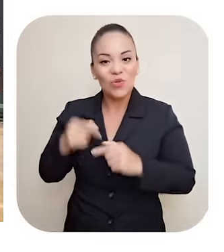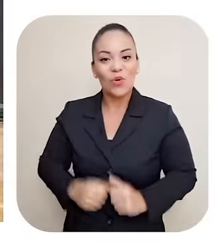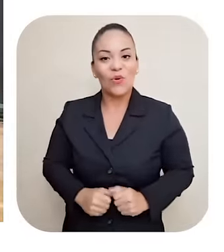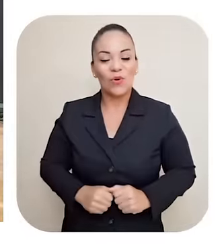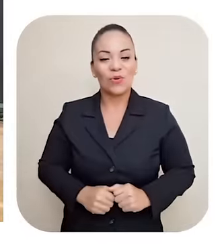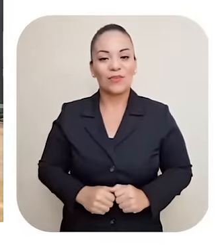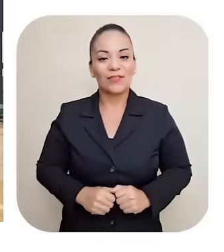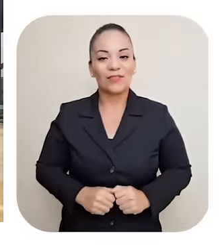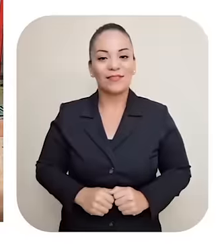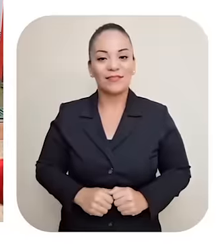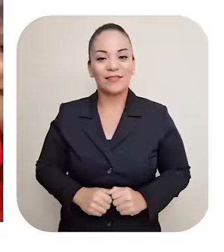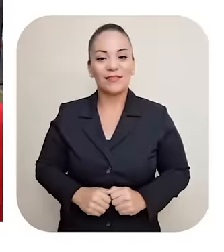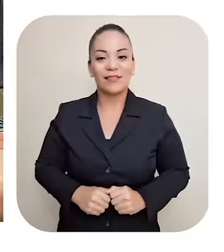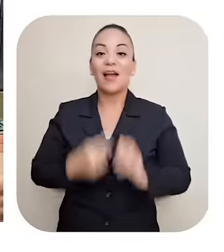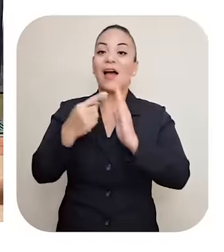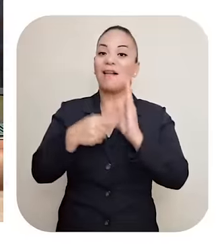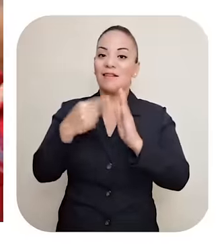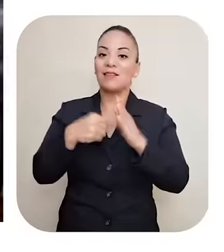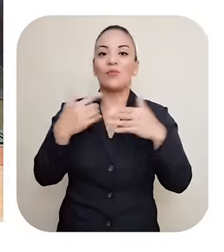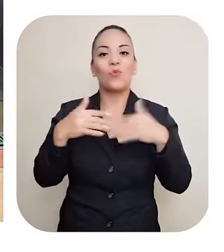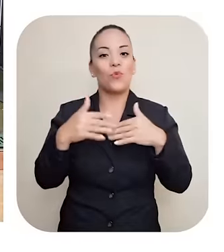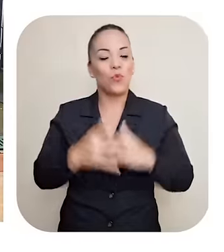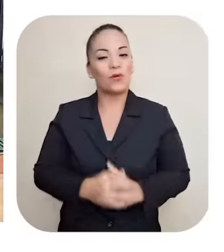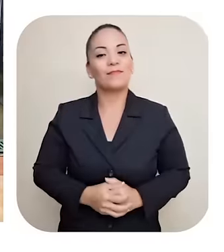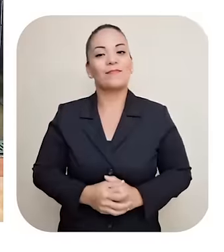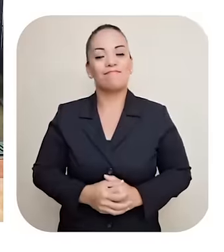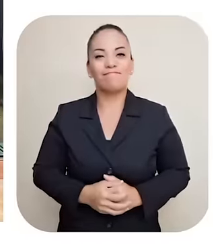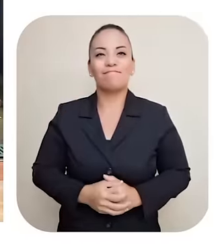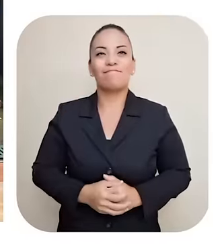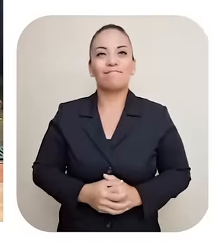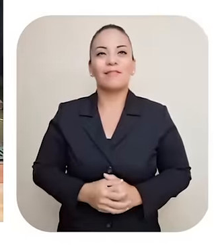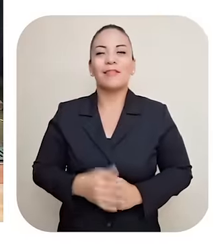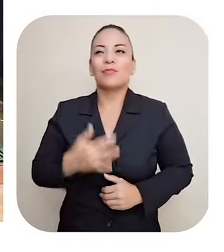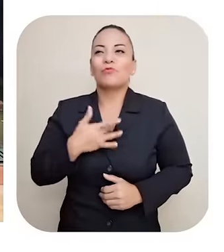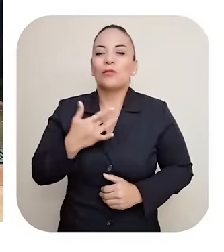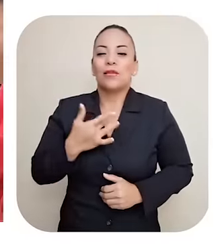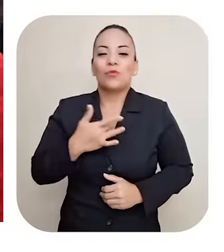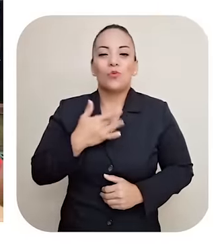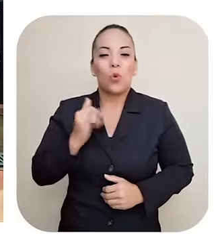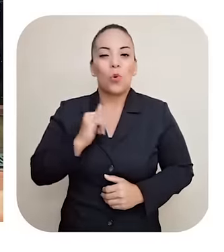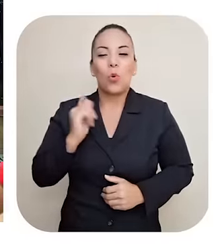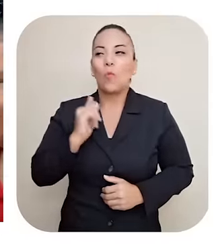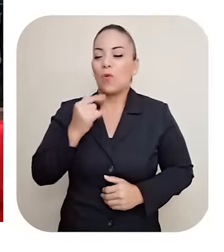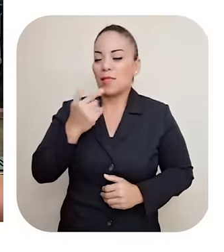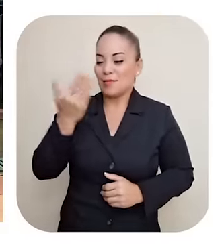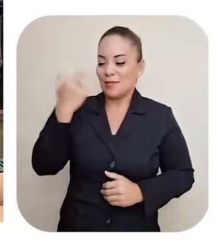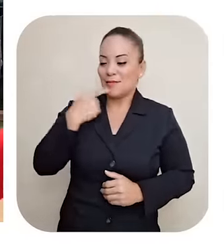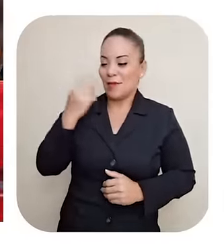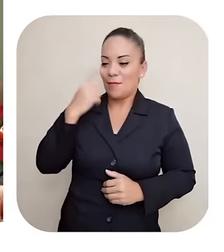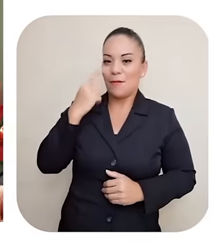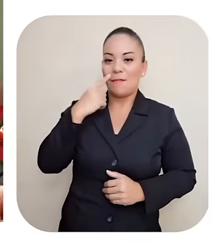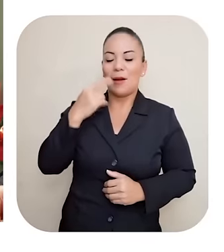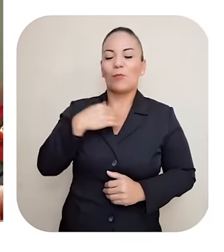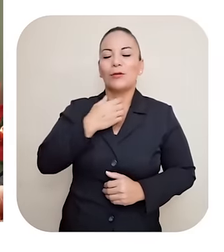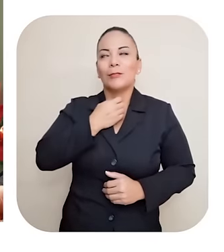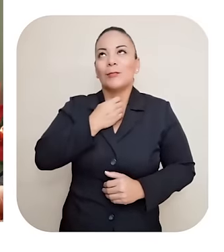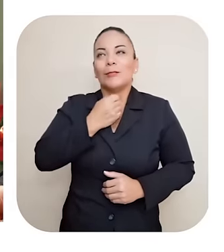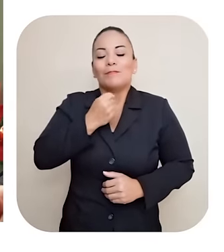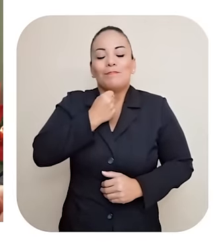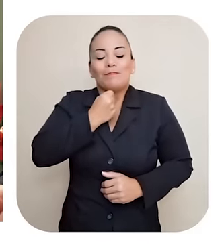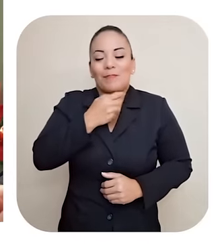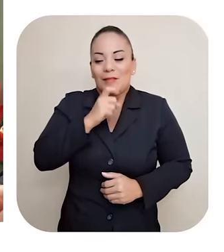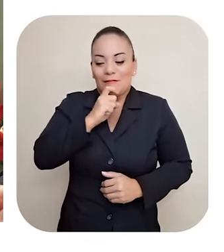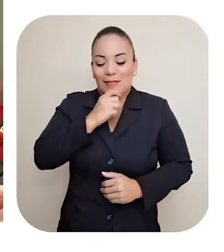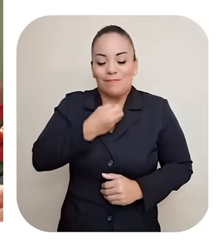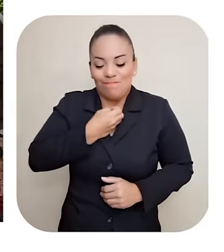Hay veces hasta que me da No sé, se me pega Como decía mi tato Un abejón en el buche De verlo y de sentir